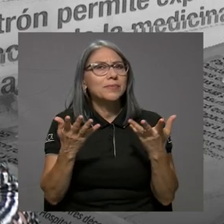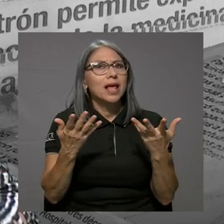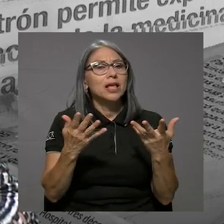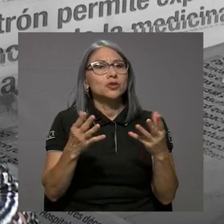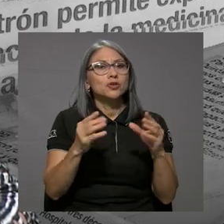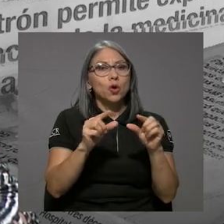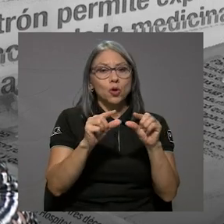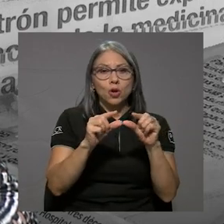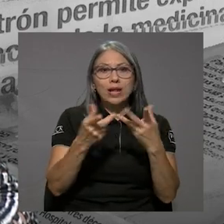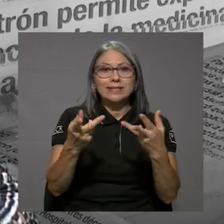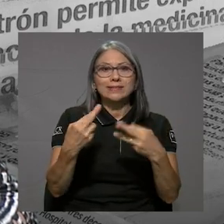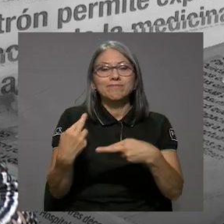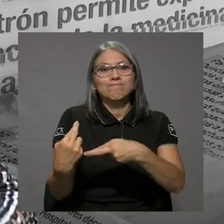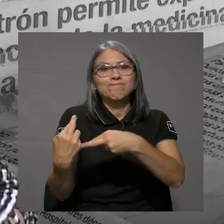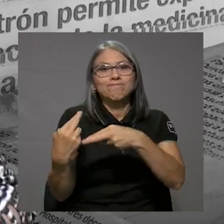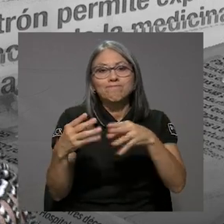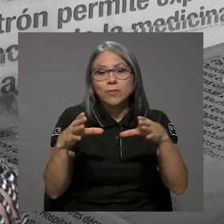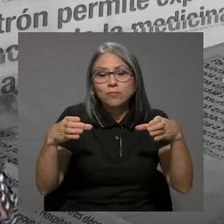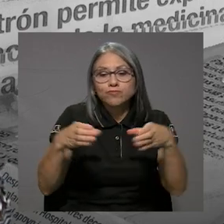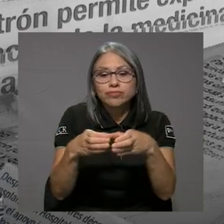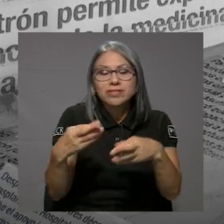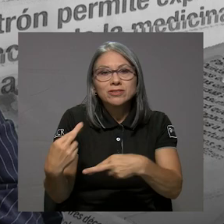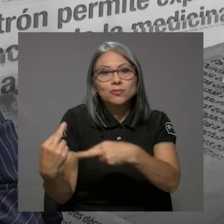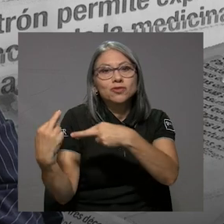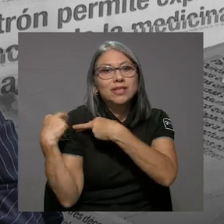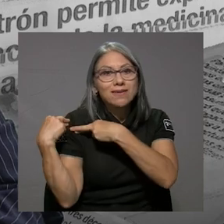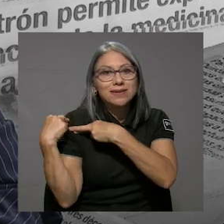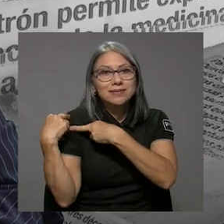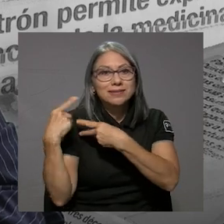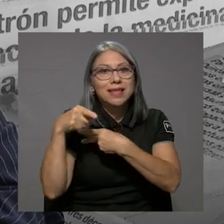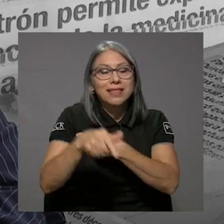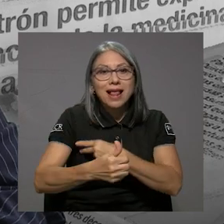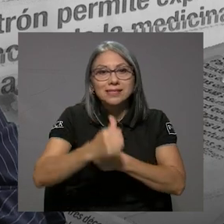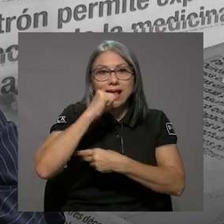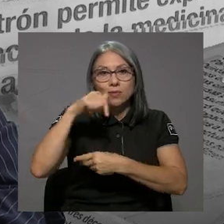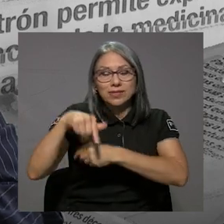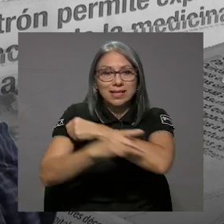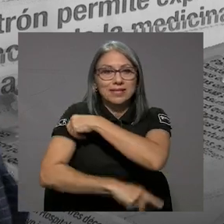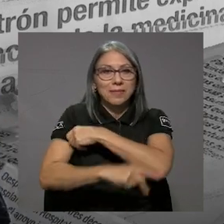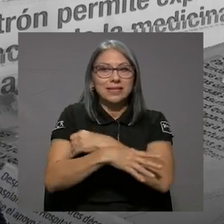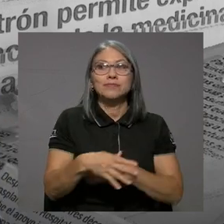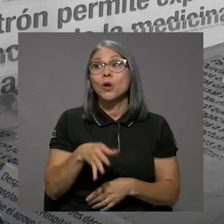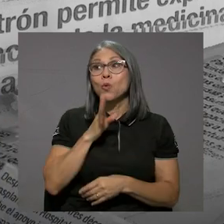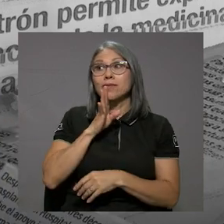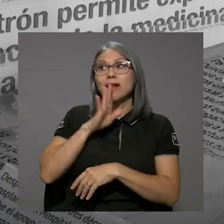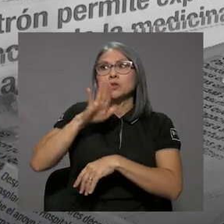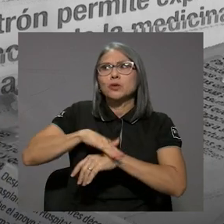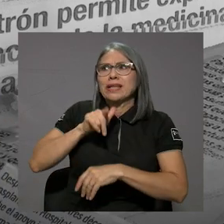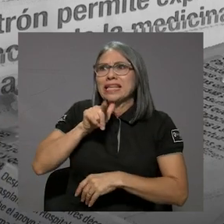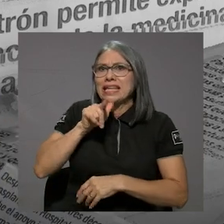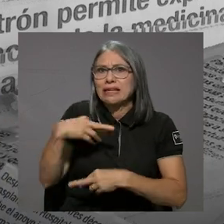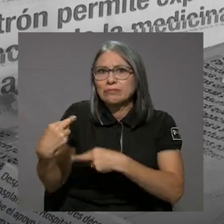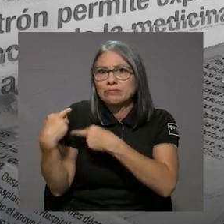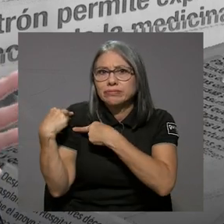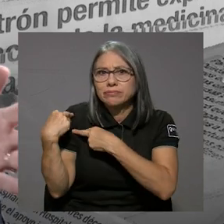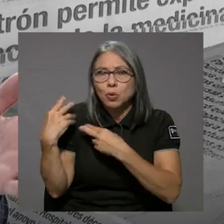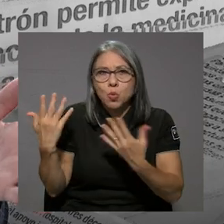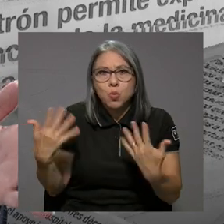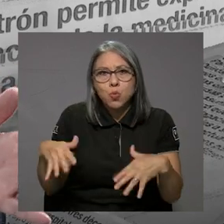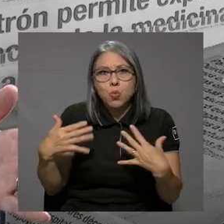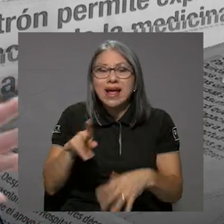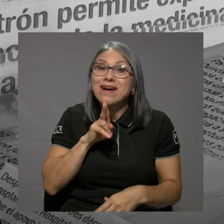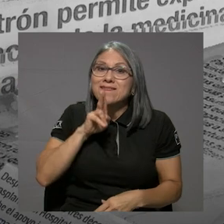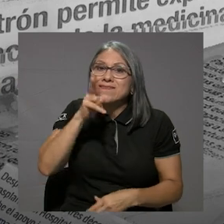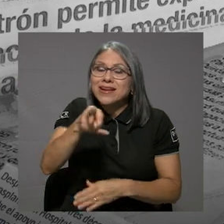a cargo las aguas de este país? A ver, cuando hablamos de actores es increíble, pero este país, digamos, o sea, en realidad todos